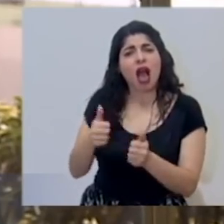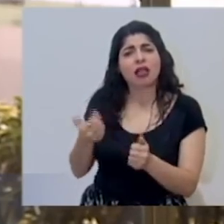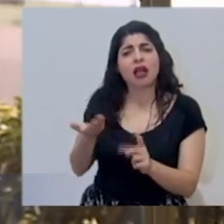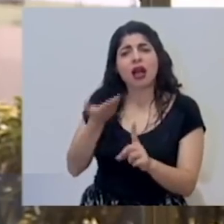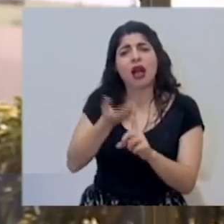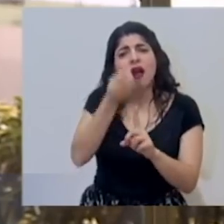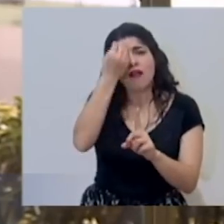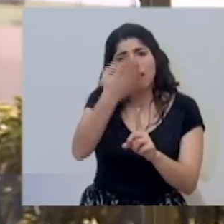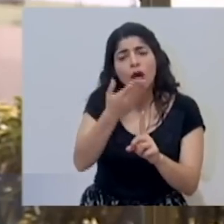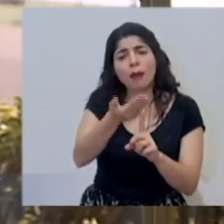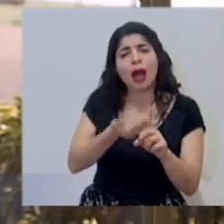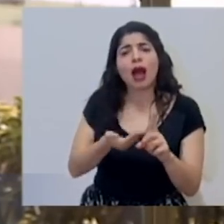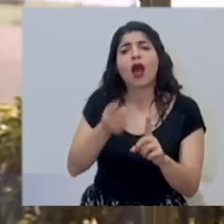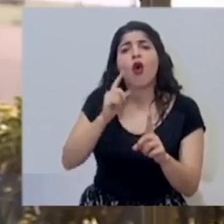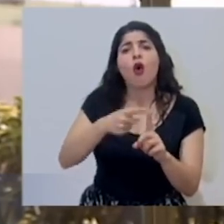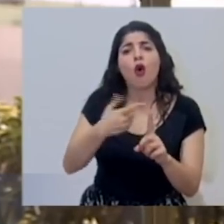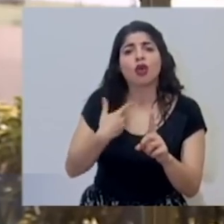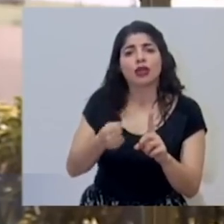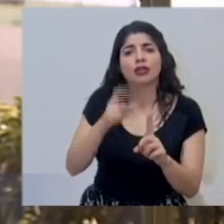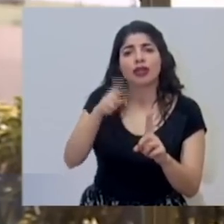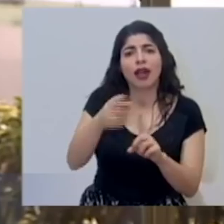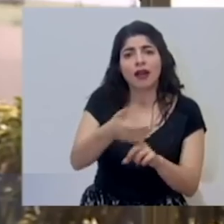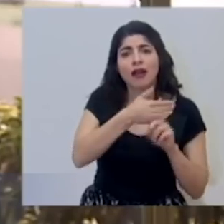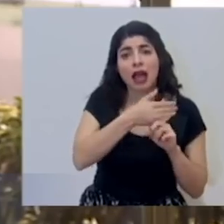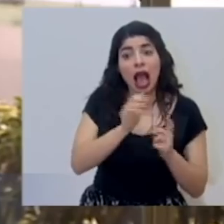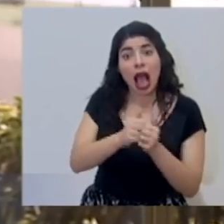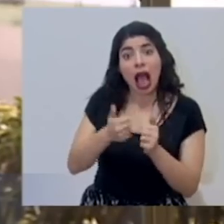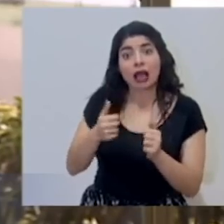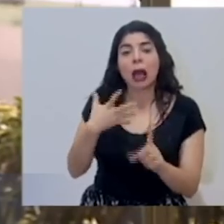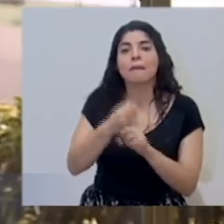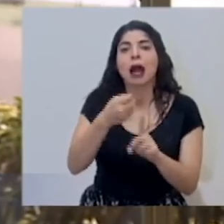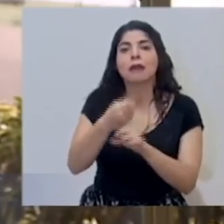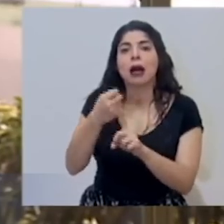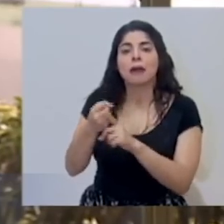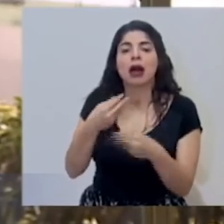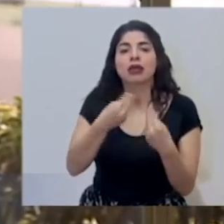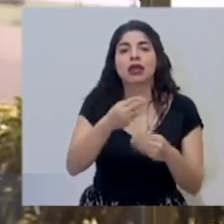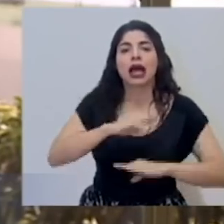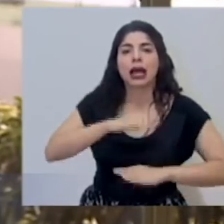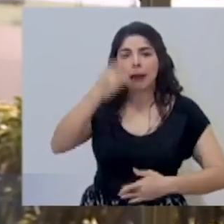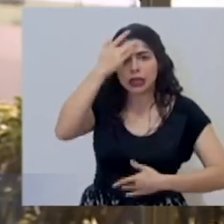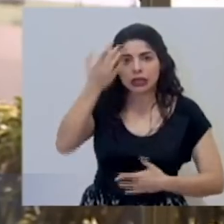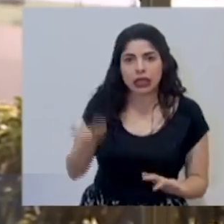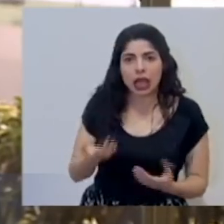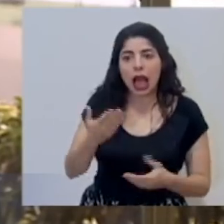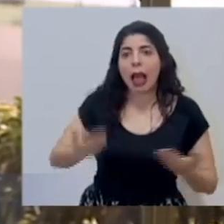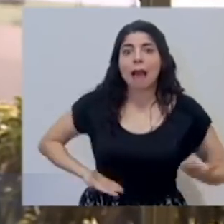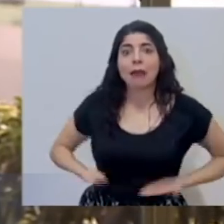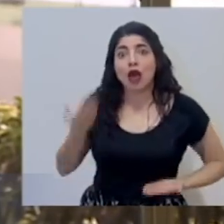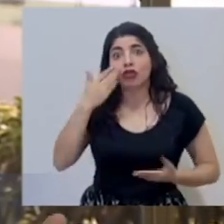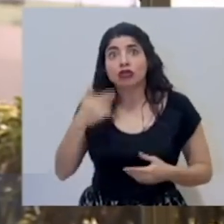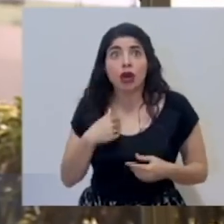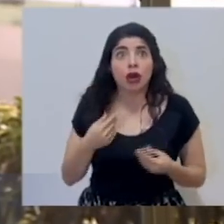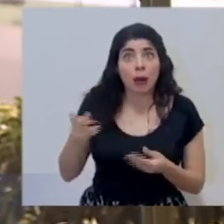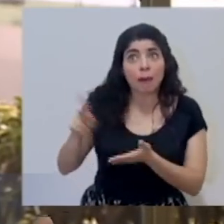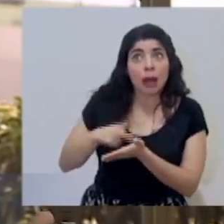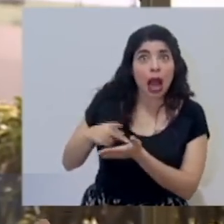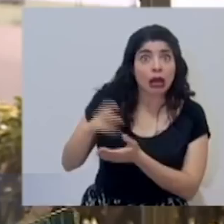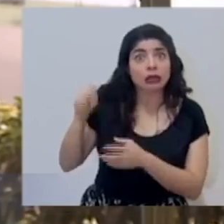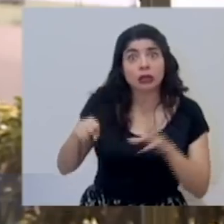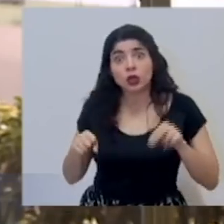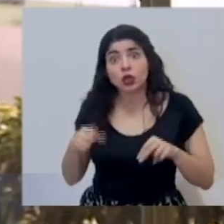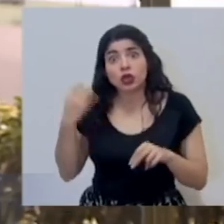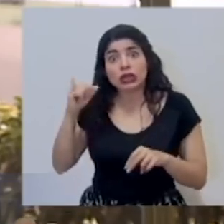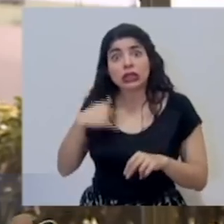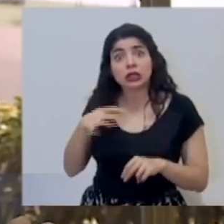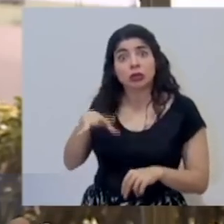en notificar los casos, en notificar las órdenes de aislamiento, está impactando en la generación de las incapacidades, los empleados no saben si van a recibir salario o no